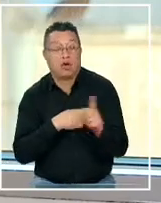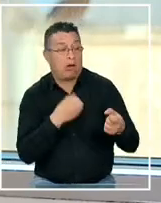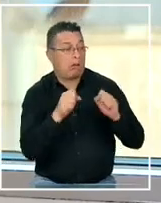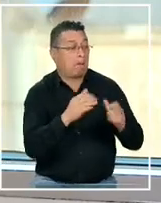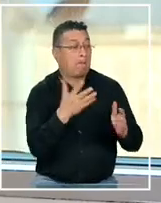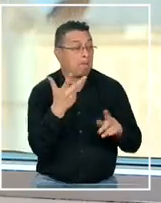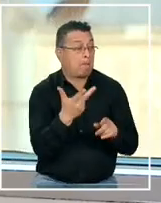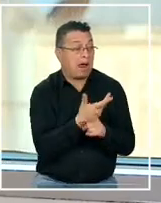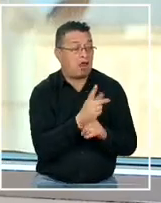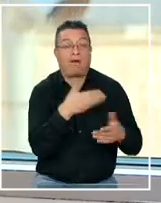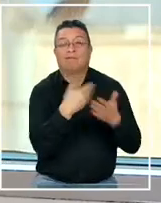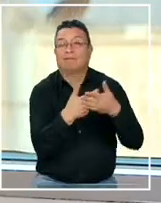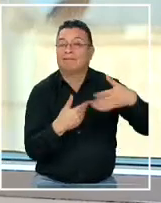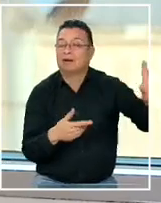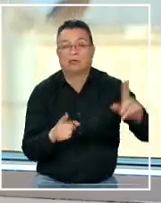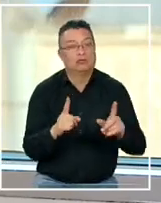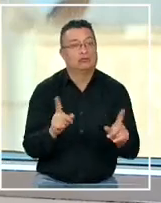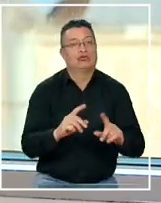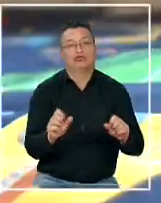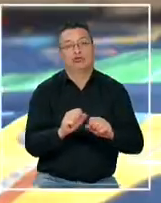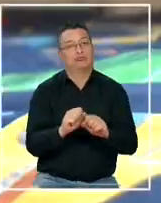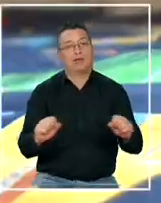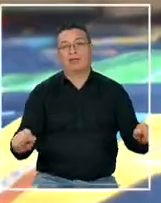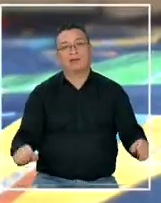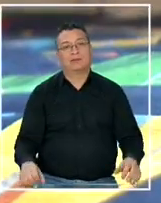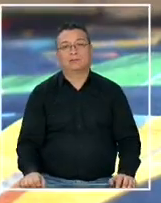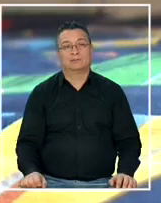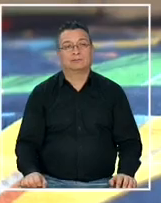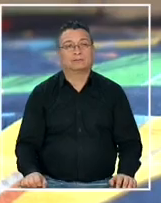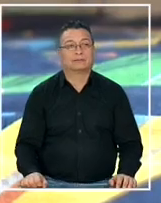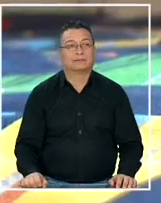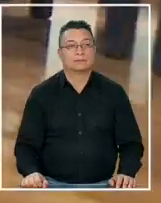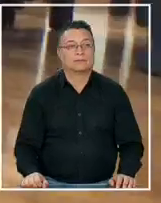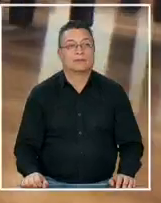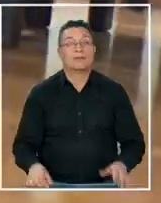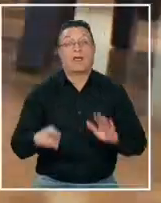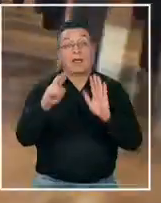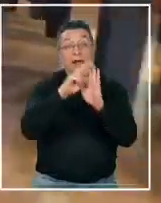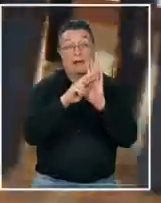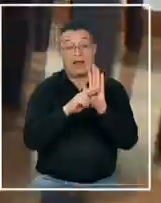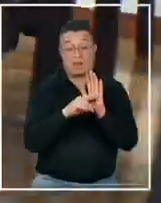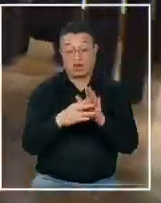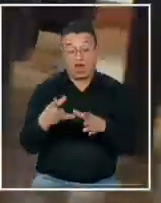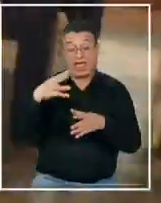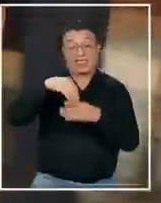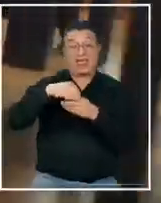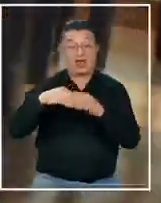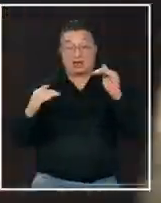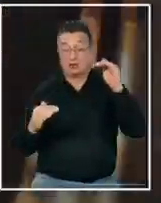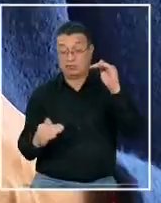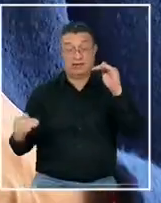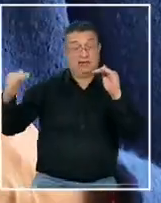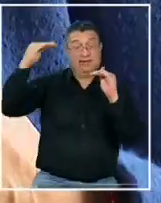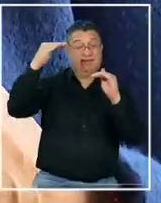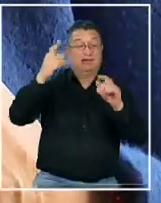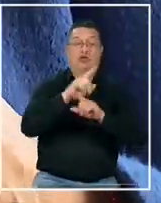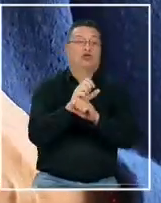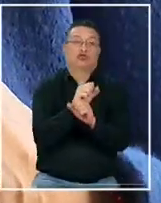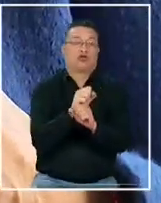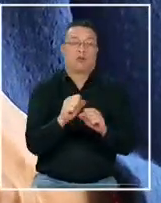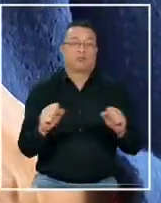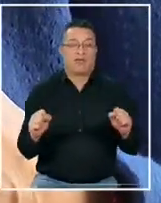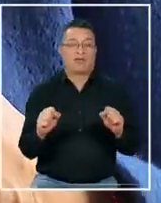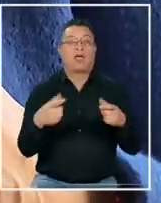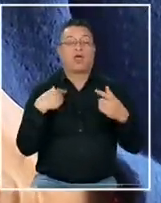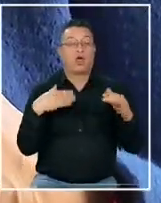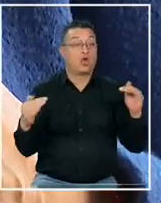un premio al que cumplió determinada tarea el reglamento interno no puede ser aplicado de